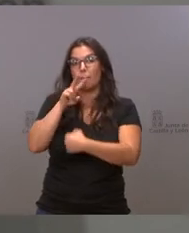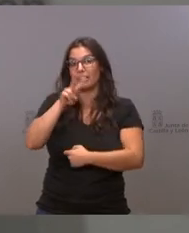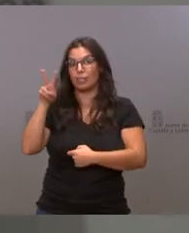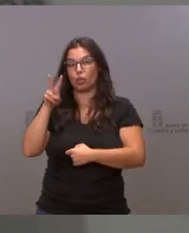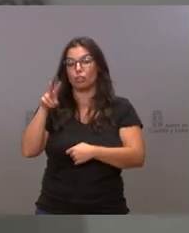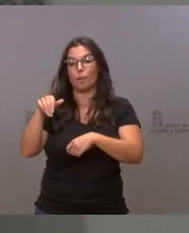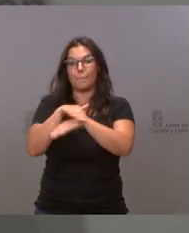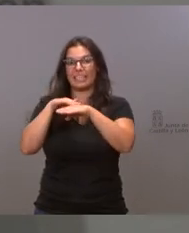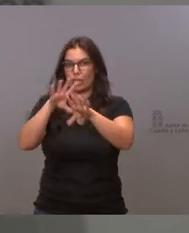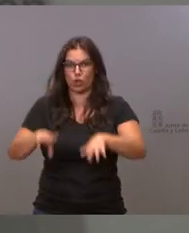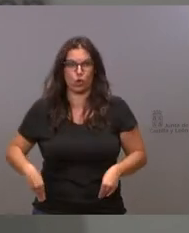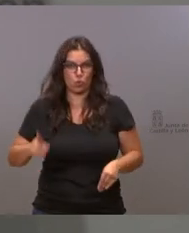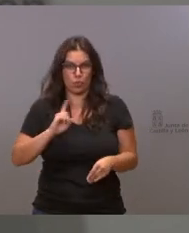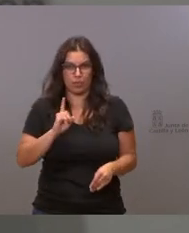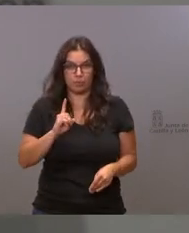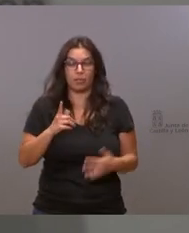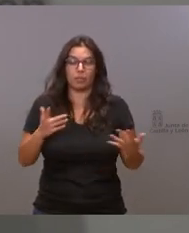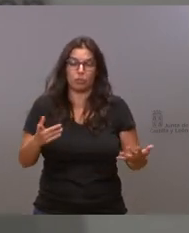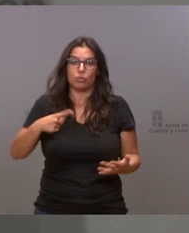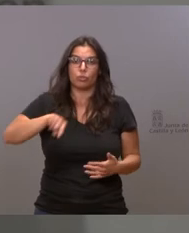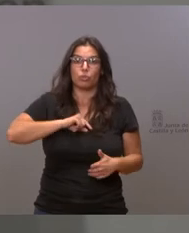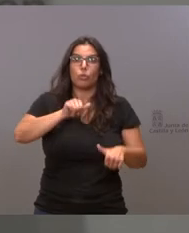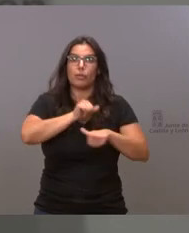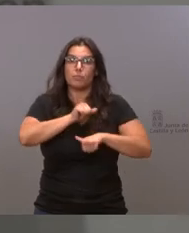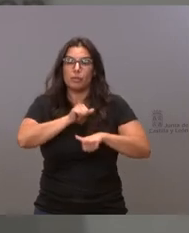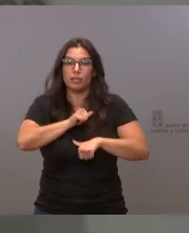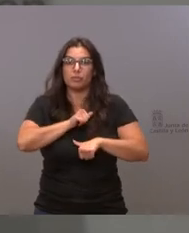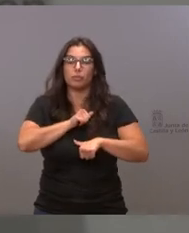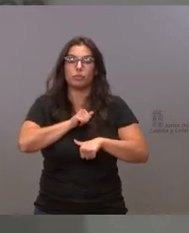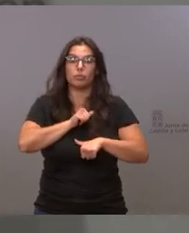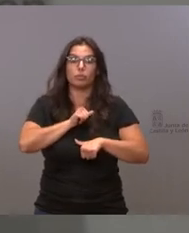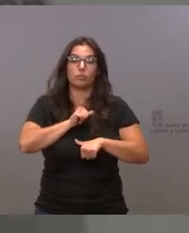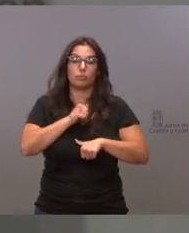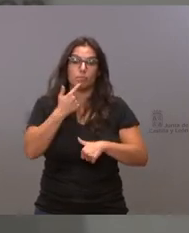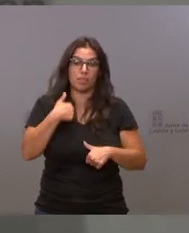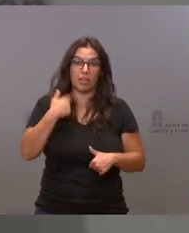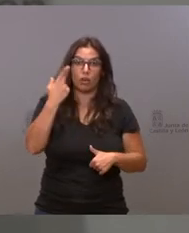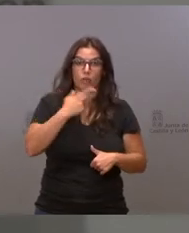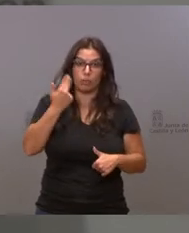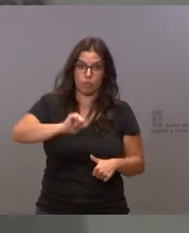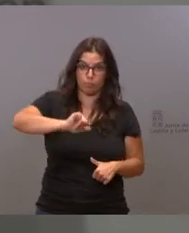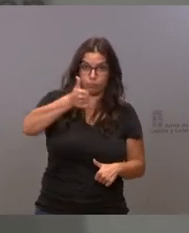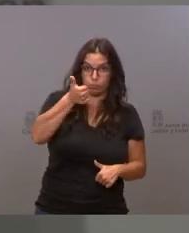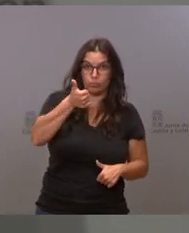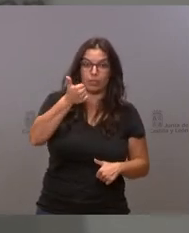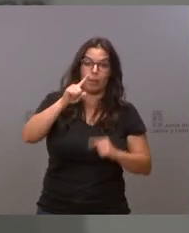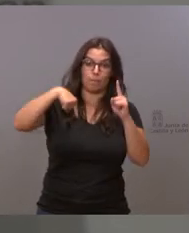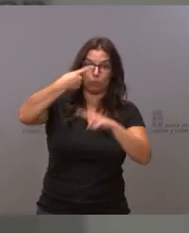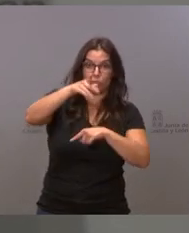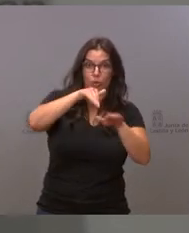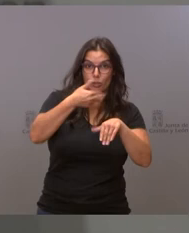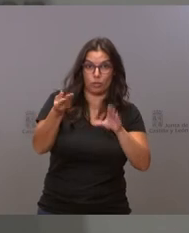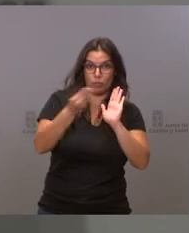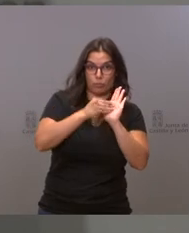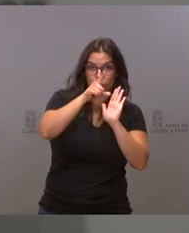ministerio y estamos a la espera o de que se nos confirme que puedan entrar en la siguiente convocatoria o